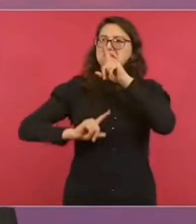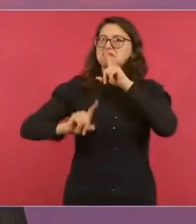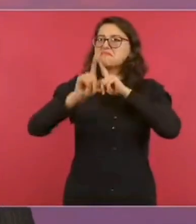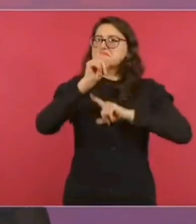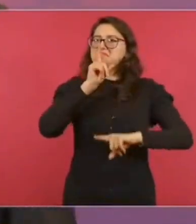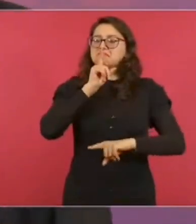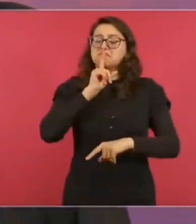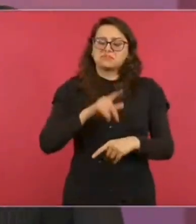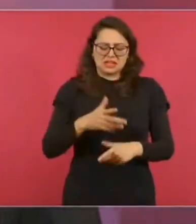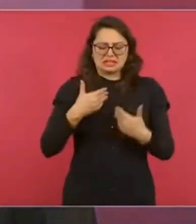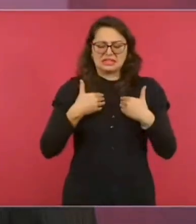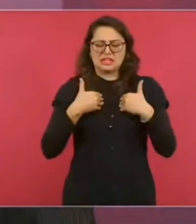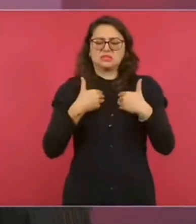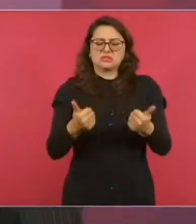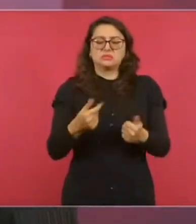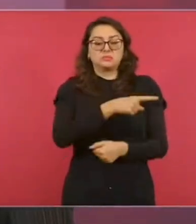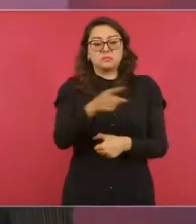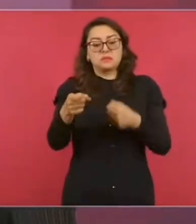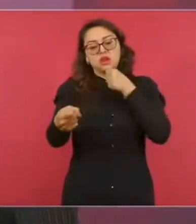reciben órdenes,